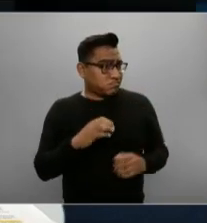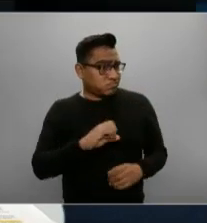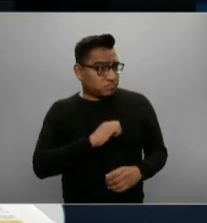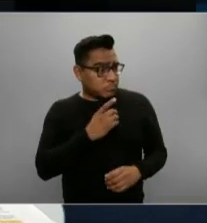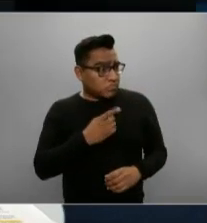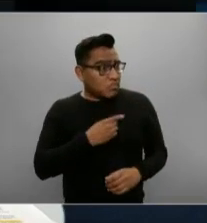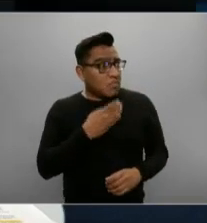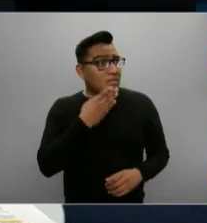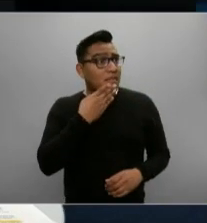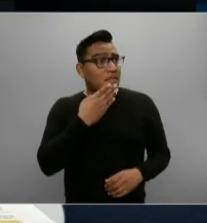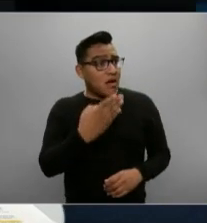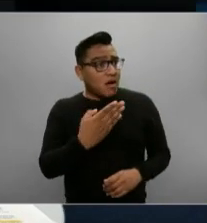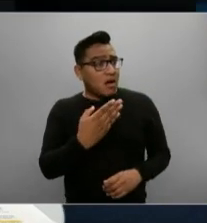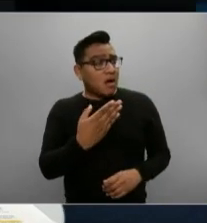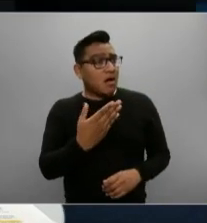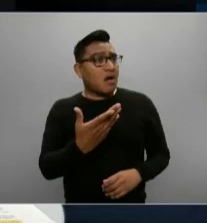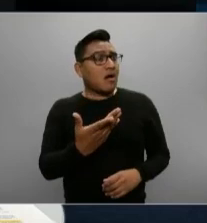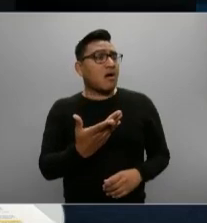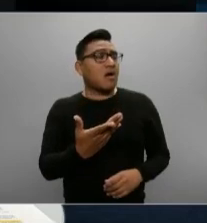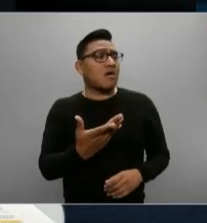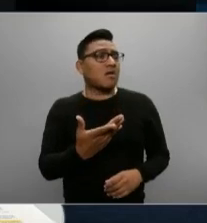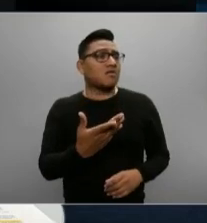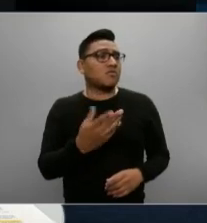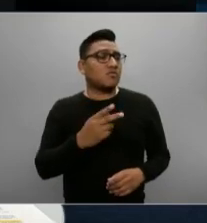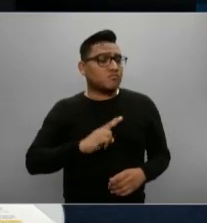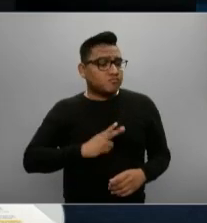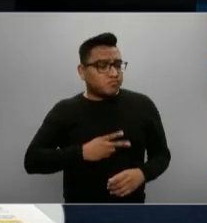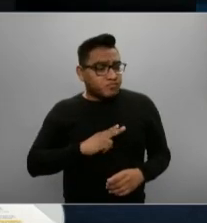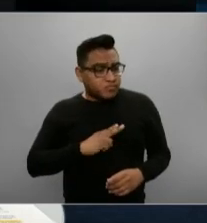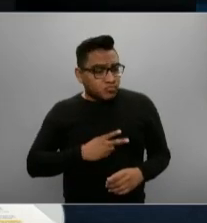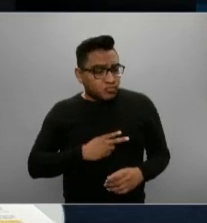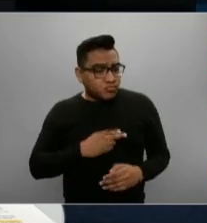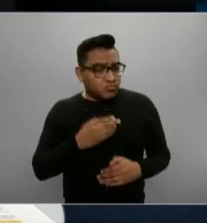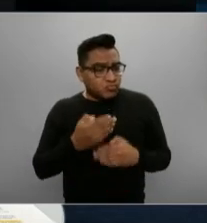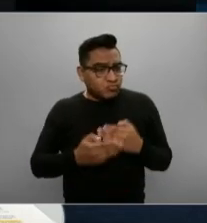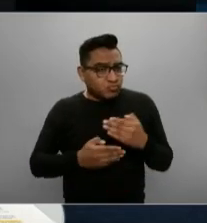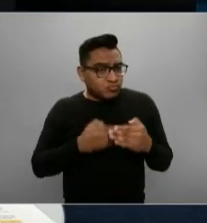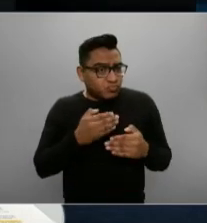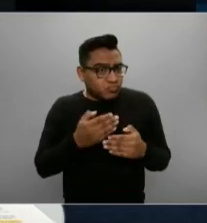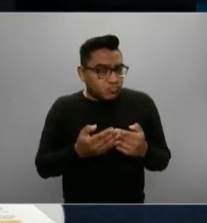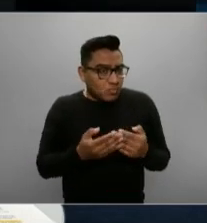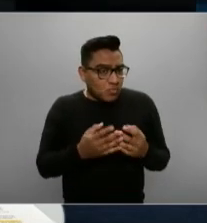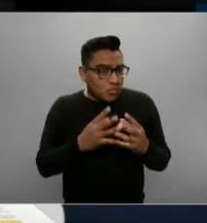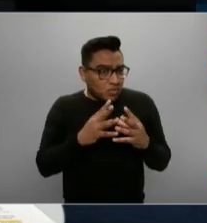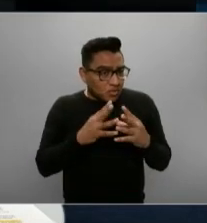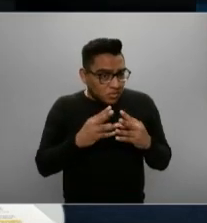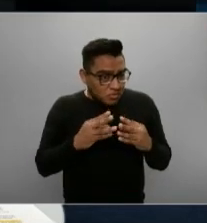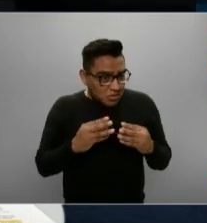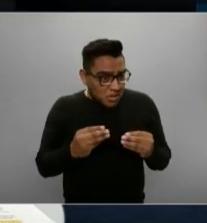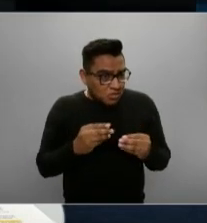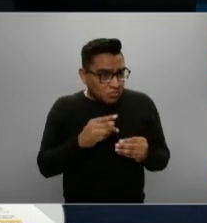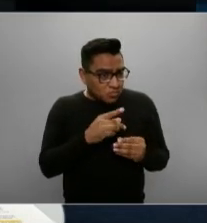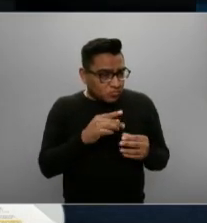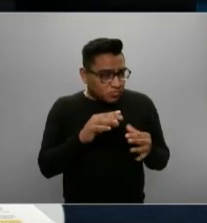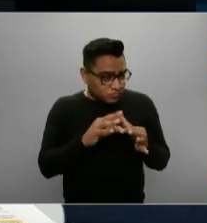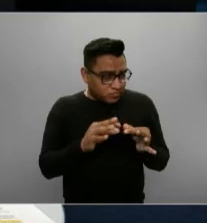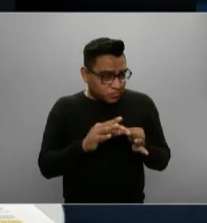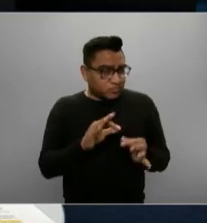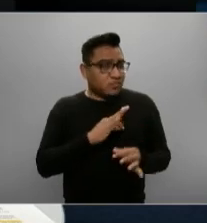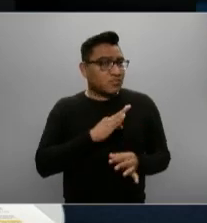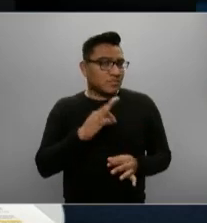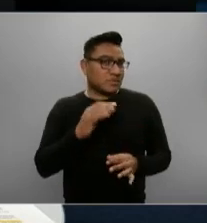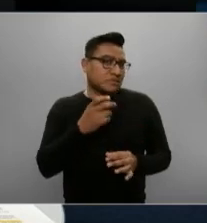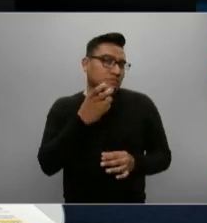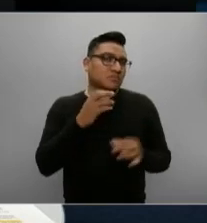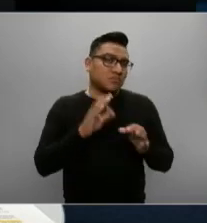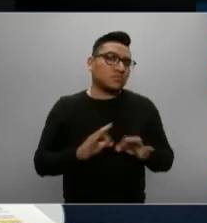¿Cómo va evolucionando el virus? ¿Ya está pasando? ¿Qué nos podría contar de eso? Creo que sería importante